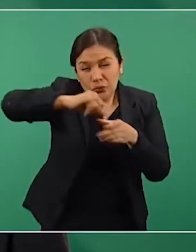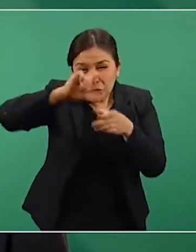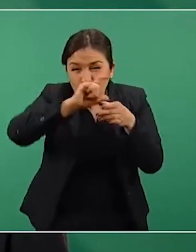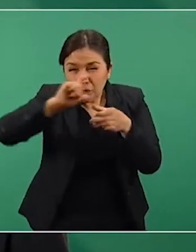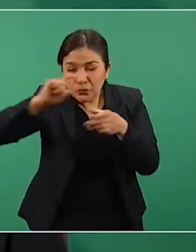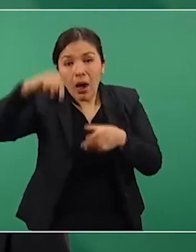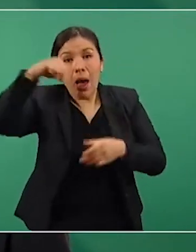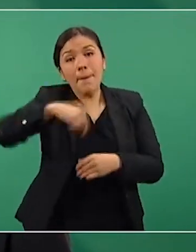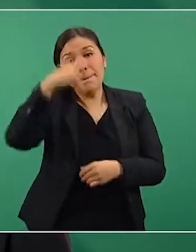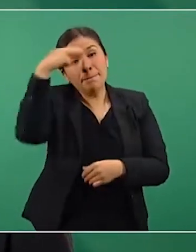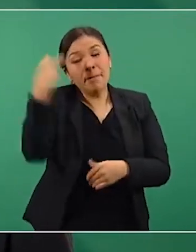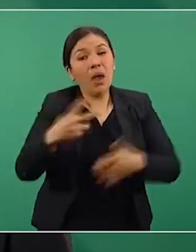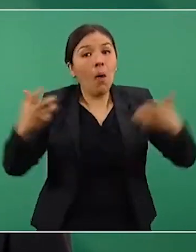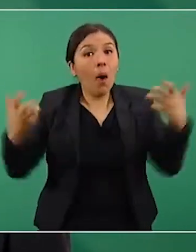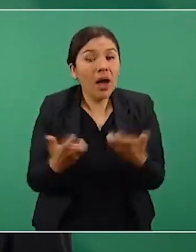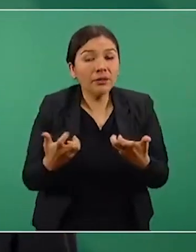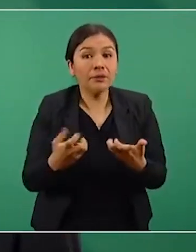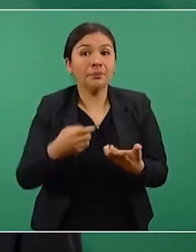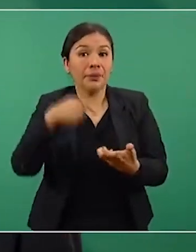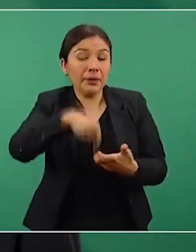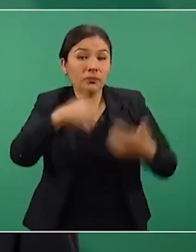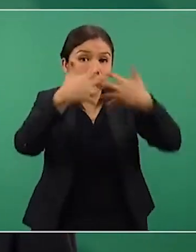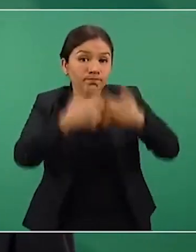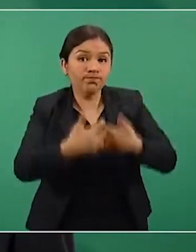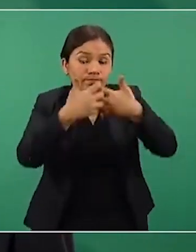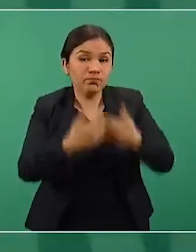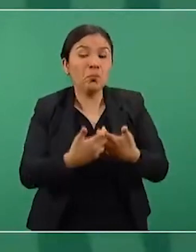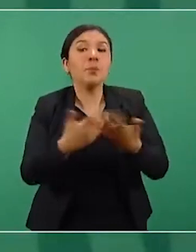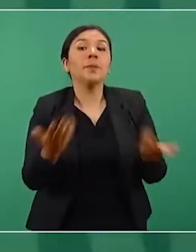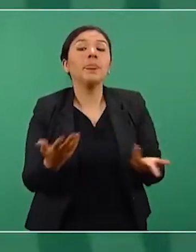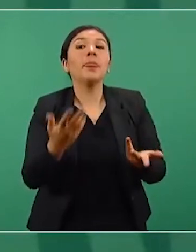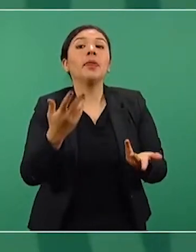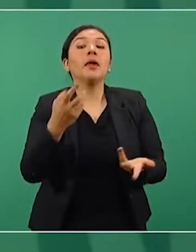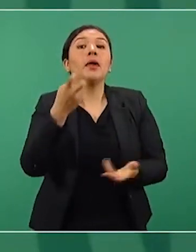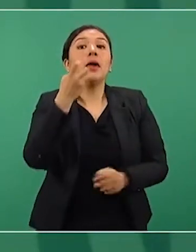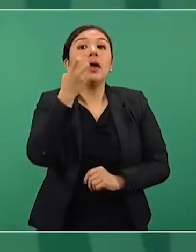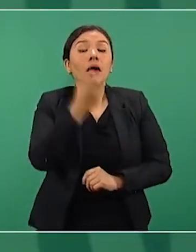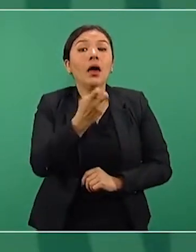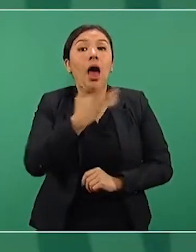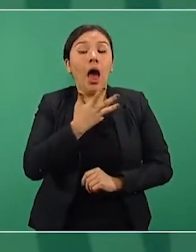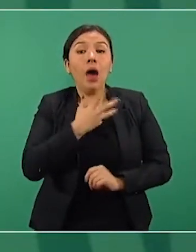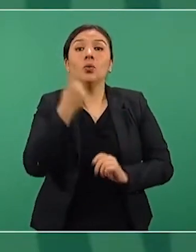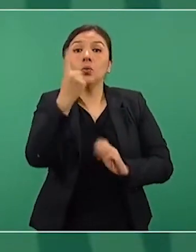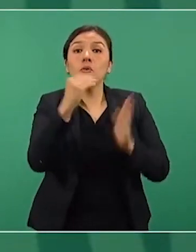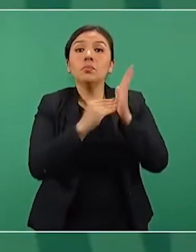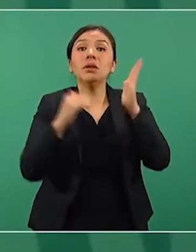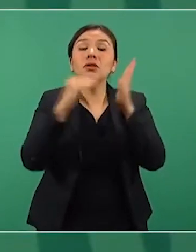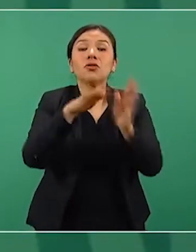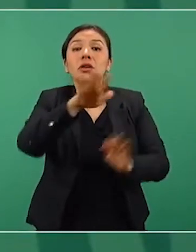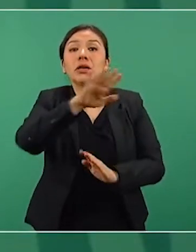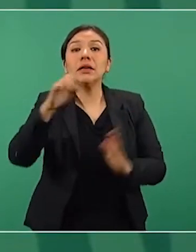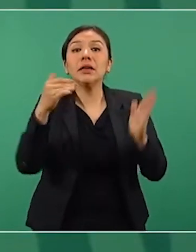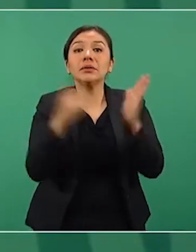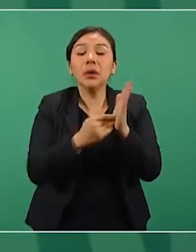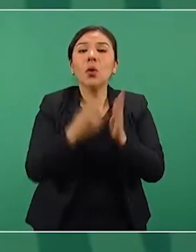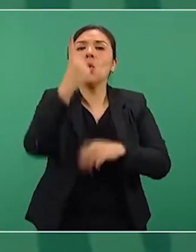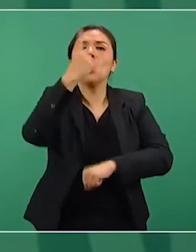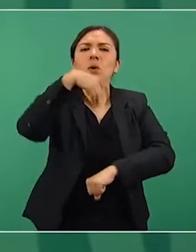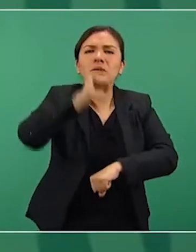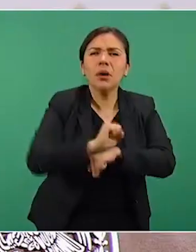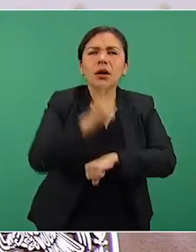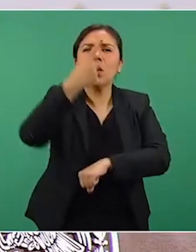y vamos a tener un millón 500 mil por semana.